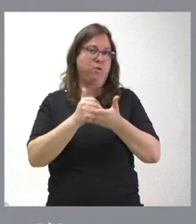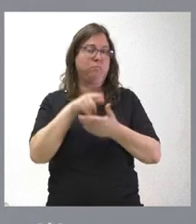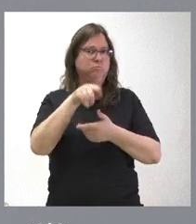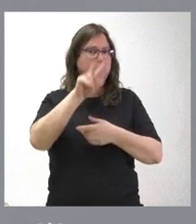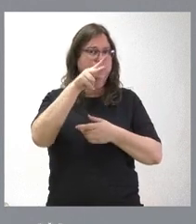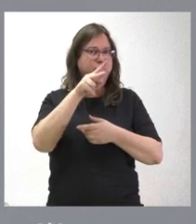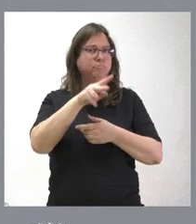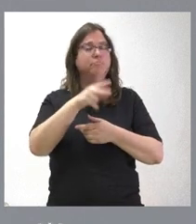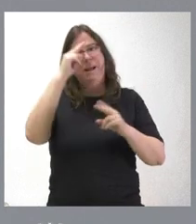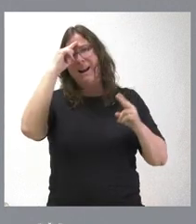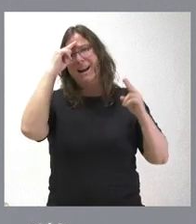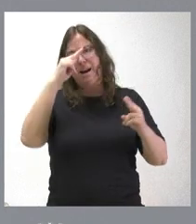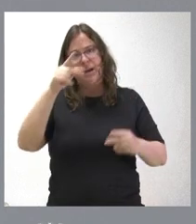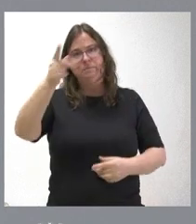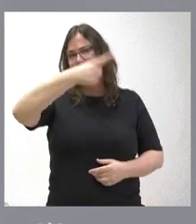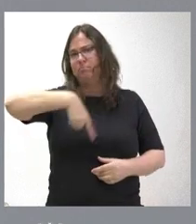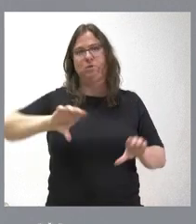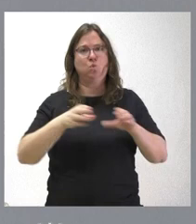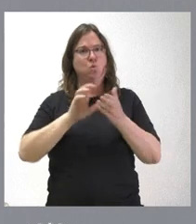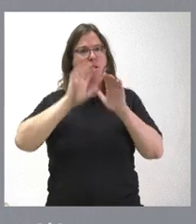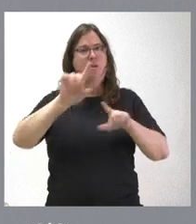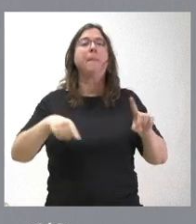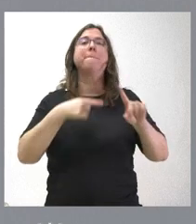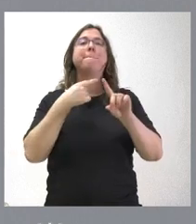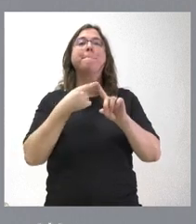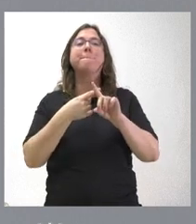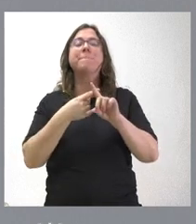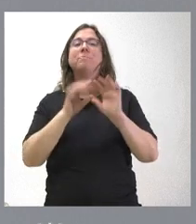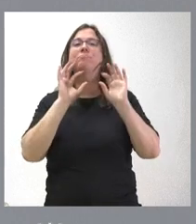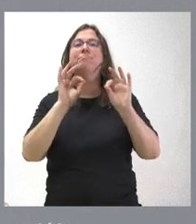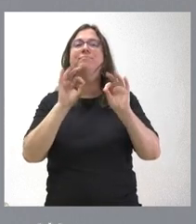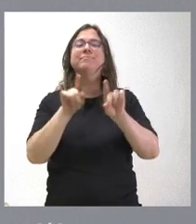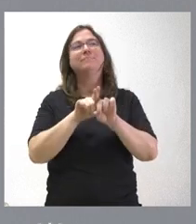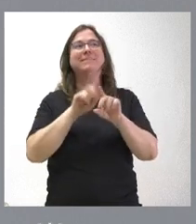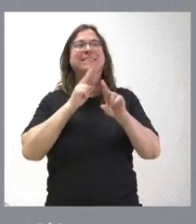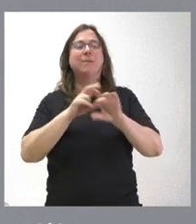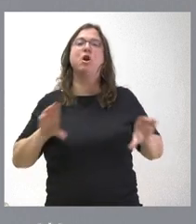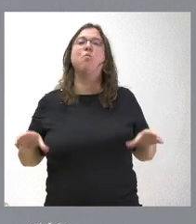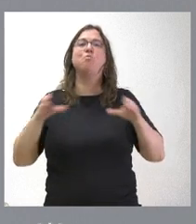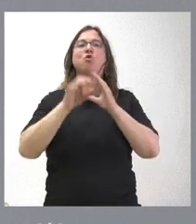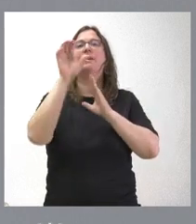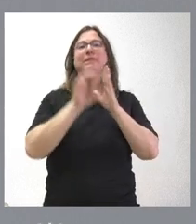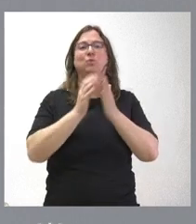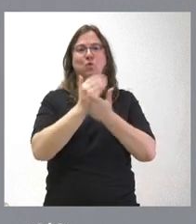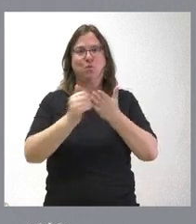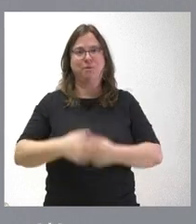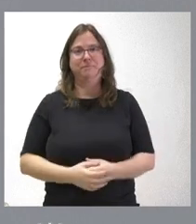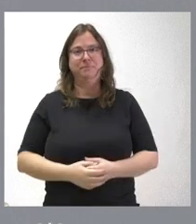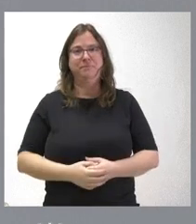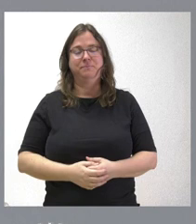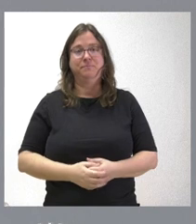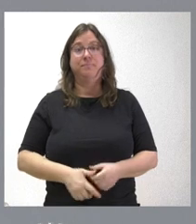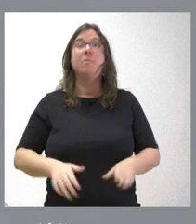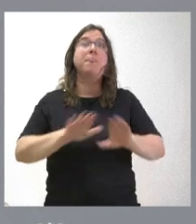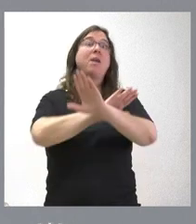de respeto para la Junta de Castilla y León y está en el rango de lo que es el bloque del Estatuto de Autonomía de nuestra comunidad. Y el último